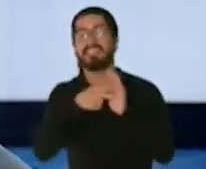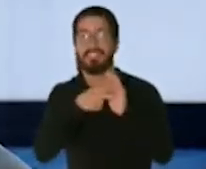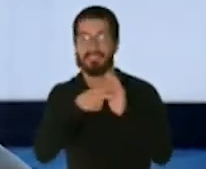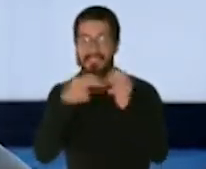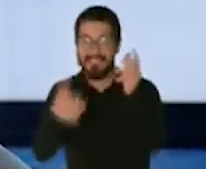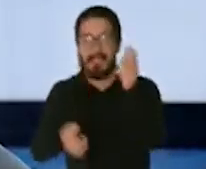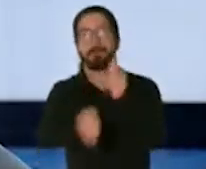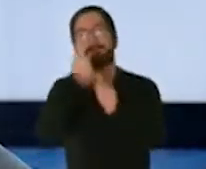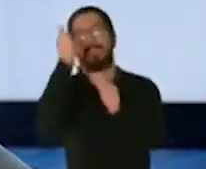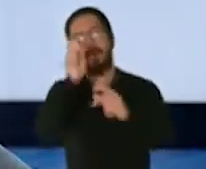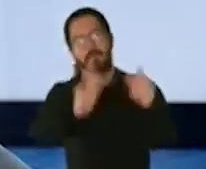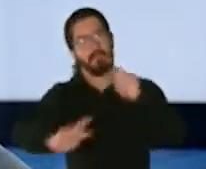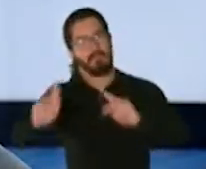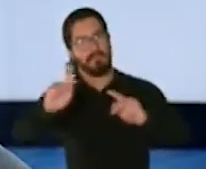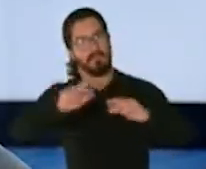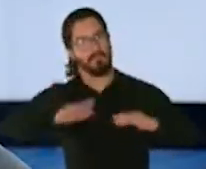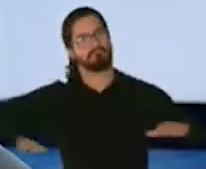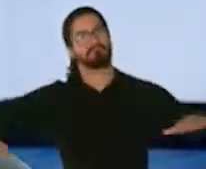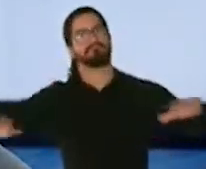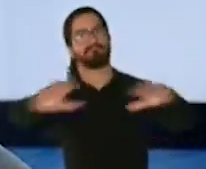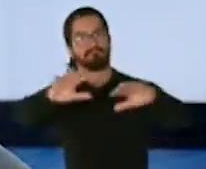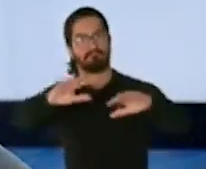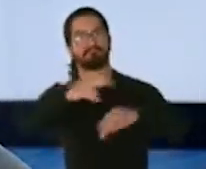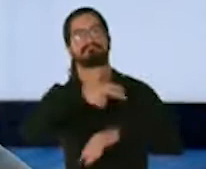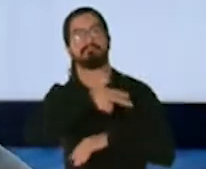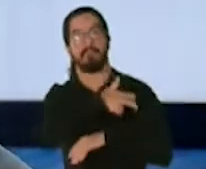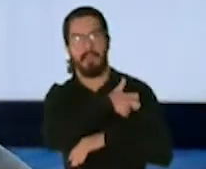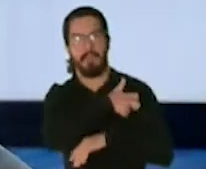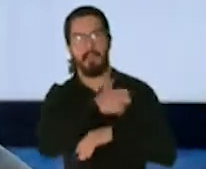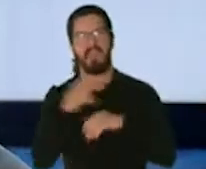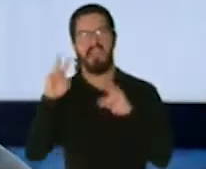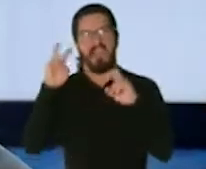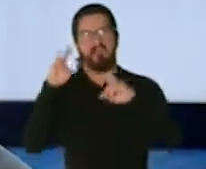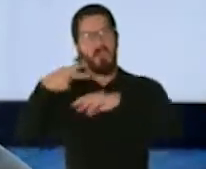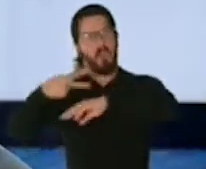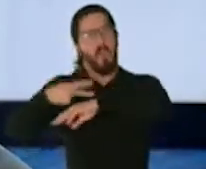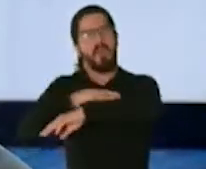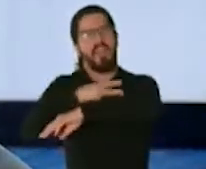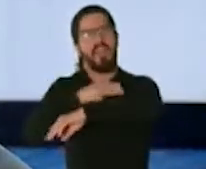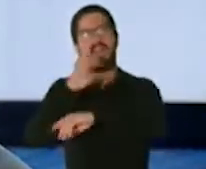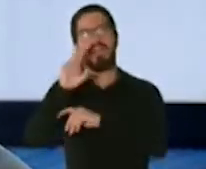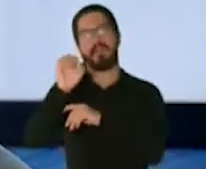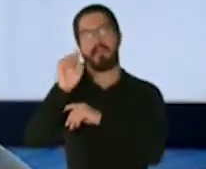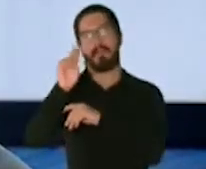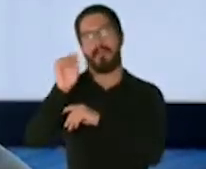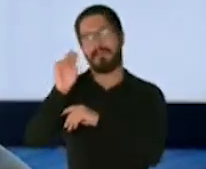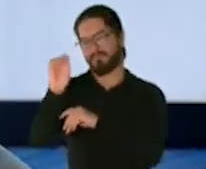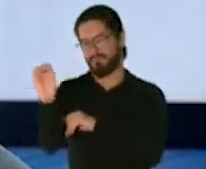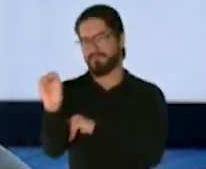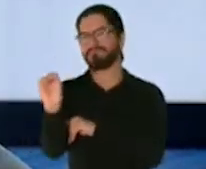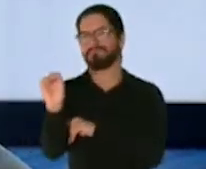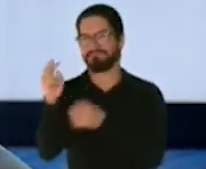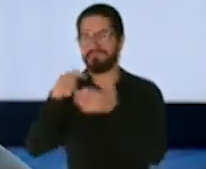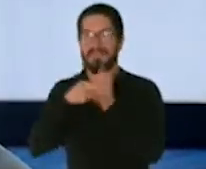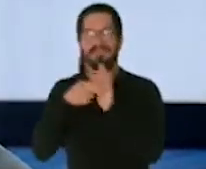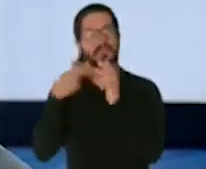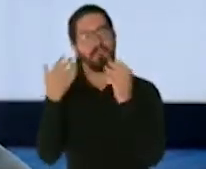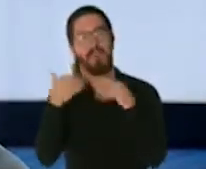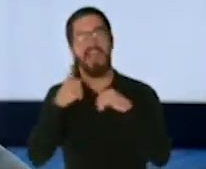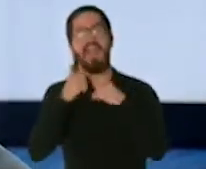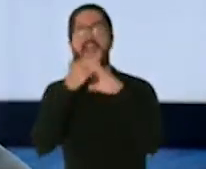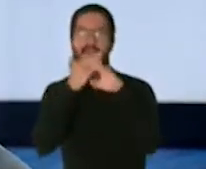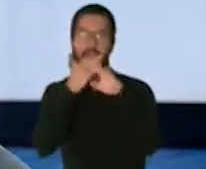que eso lo que causa es que no sigan los contagios al nivel que los hemos estado viendo.